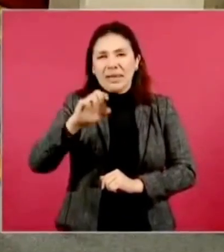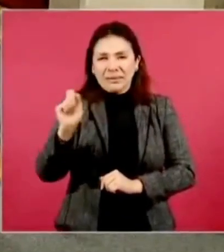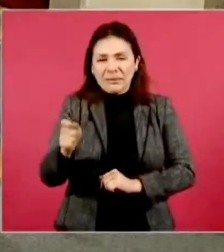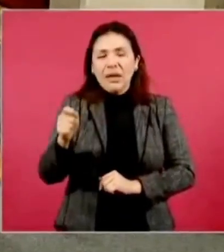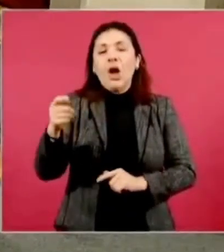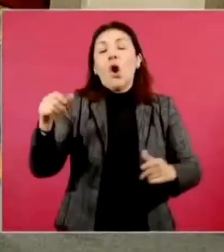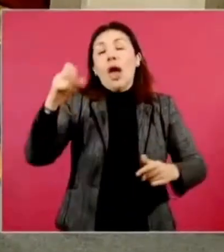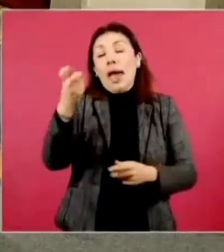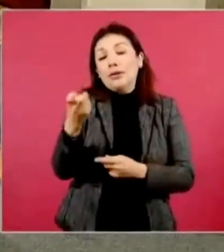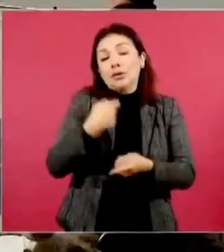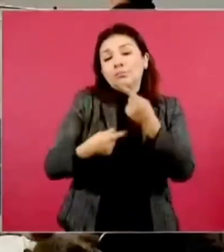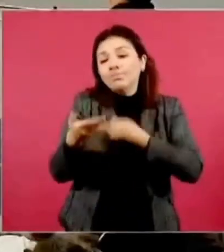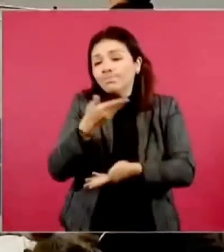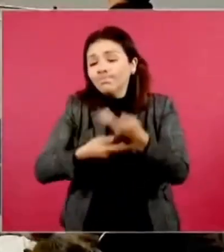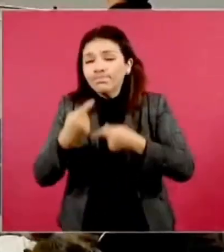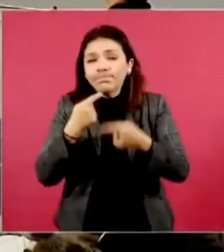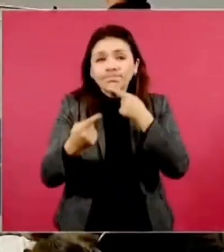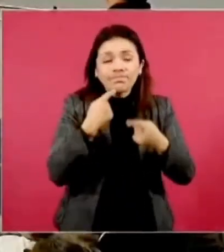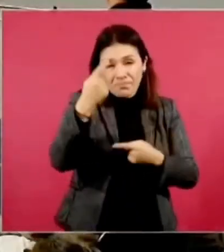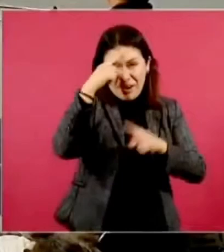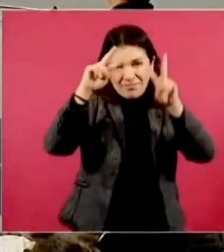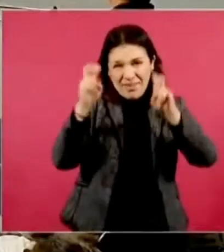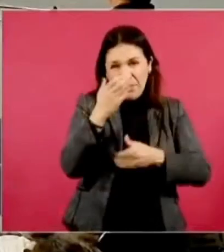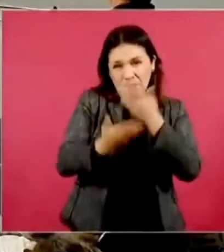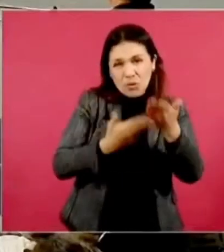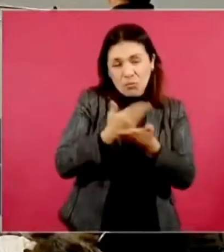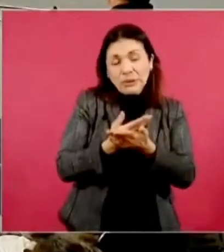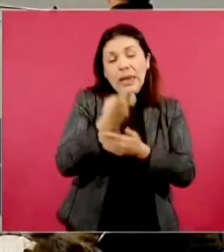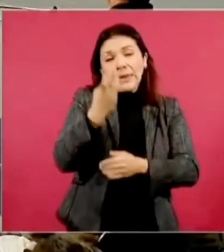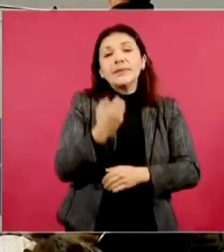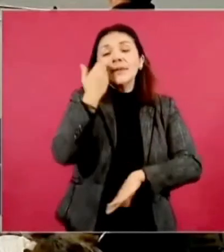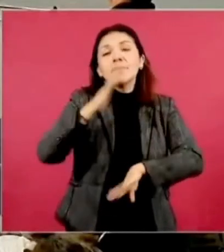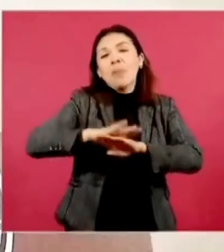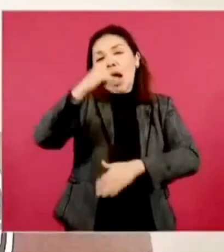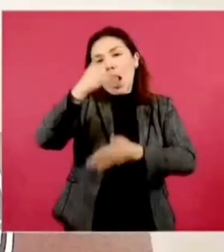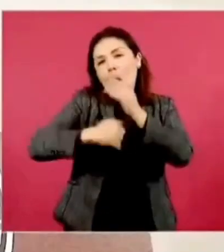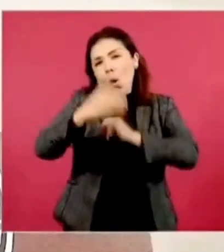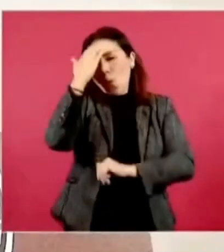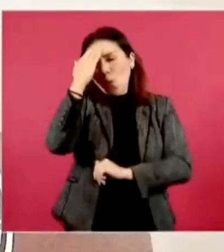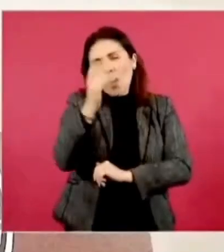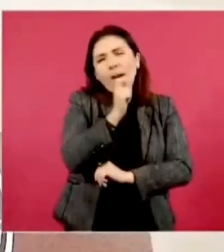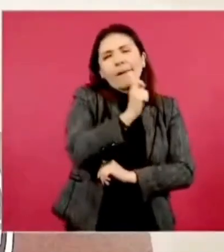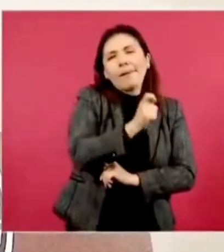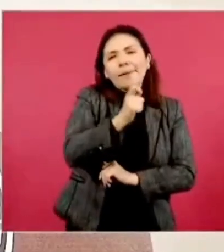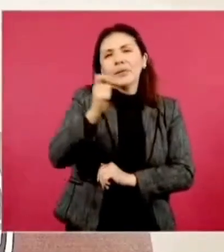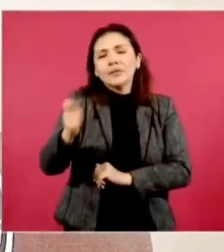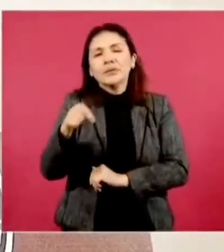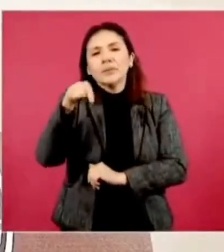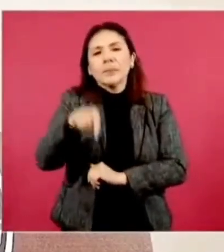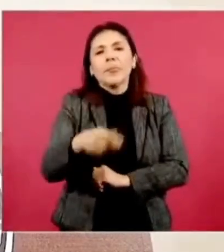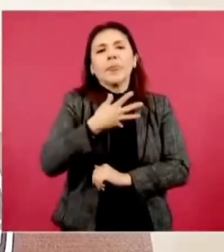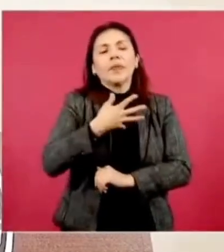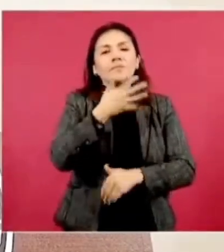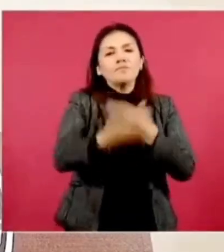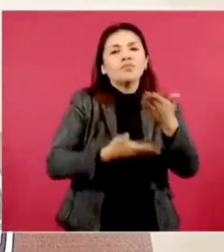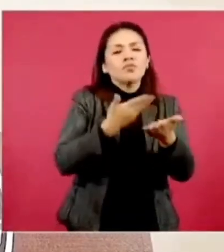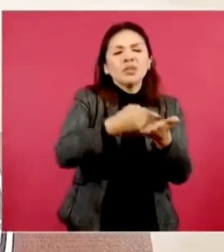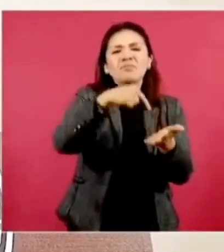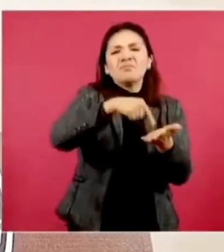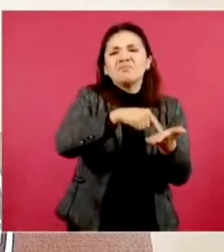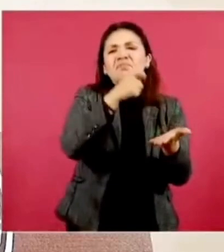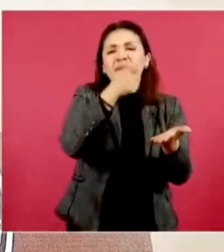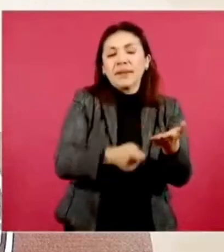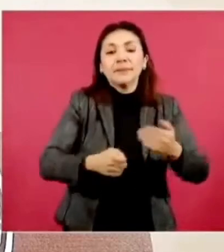estas propuestas y la idea es que podamos conocer a mayor detalle qué es lo que se está proponiendo